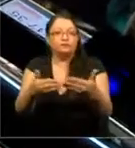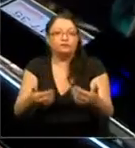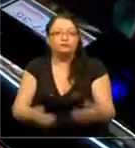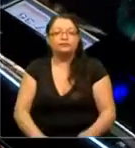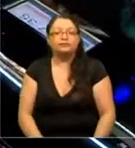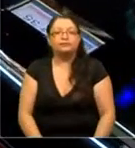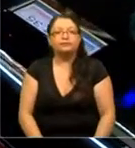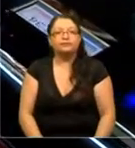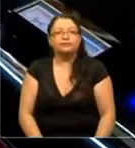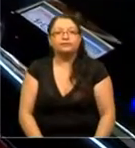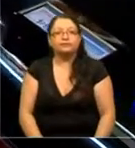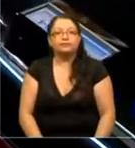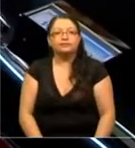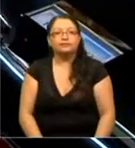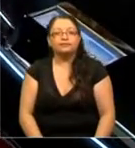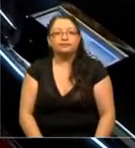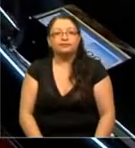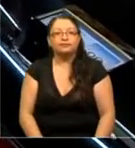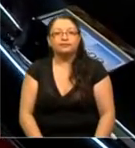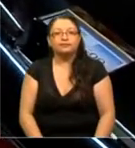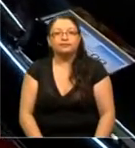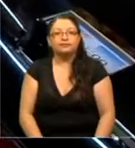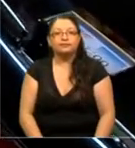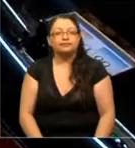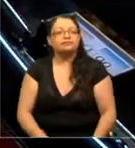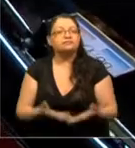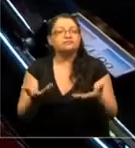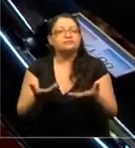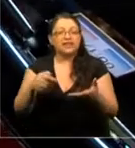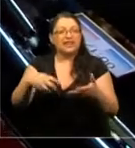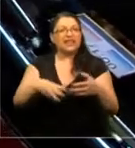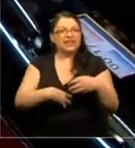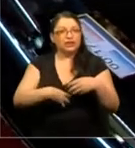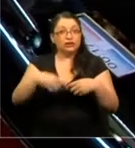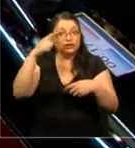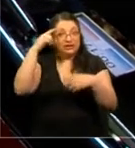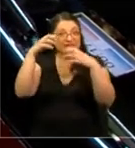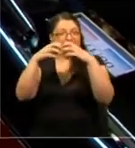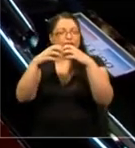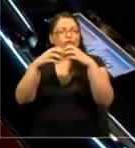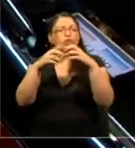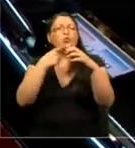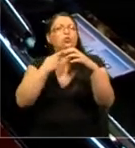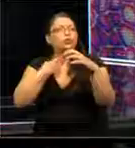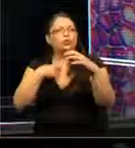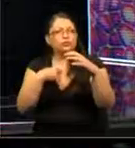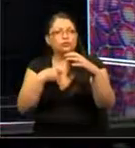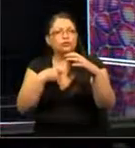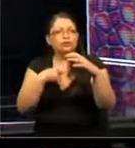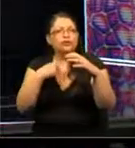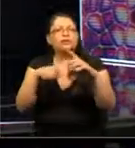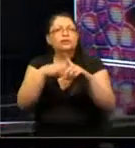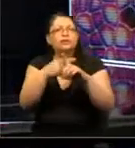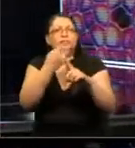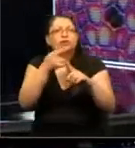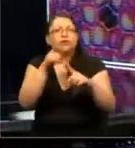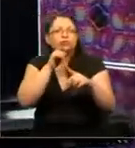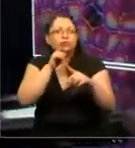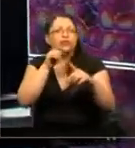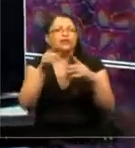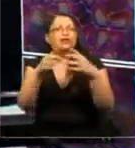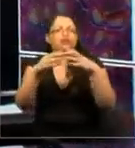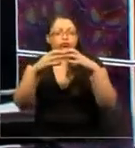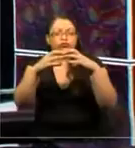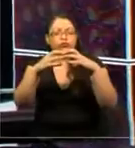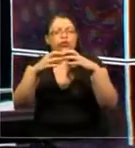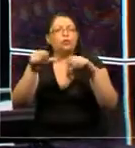Por lo tanto, este órgano es de alto interés, entre otras cosas, porque provee el sustrato biológico